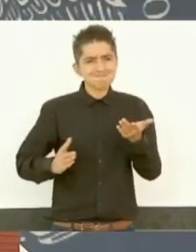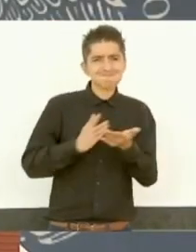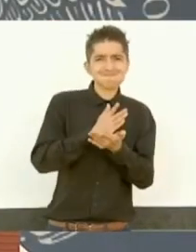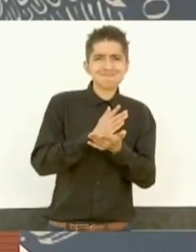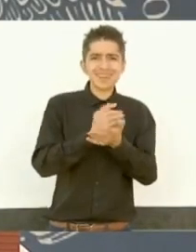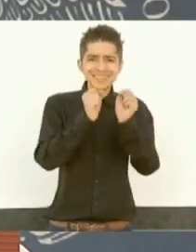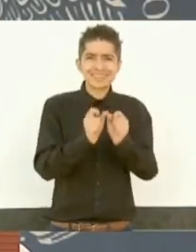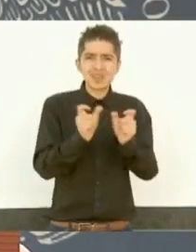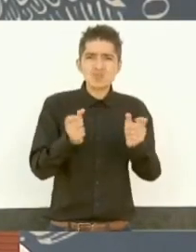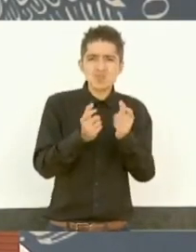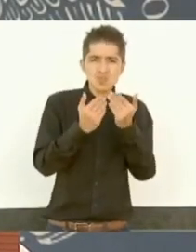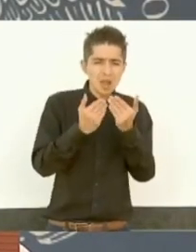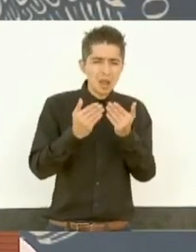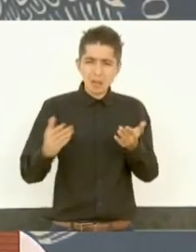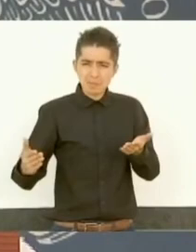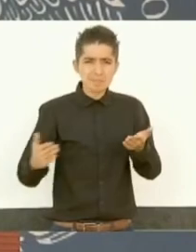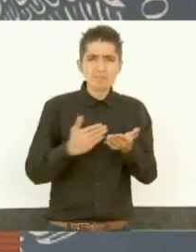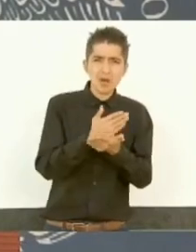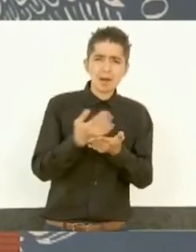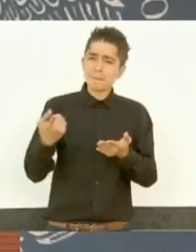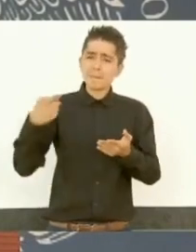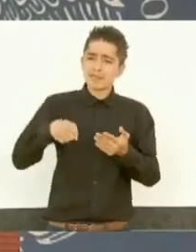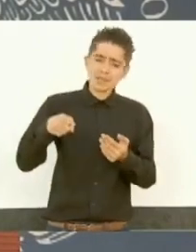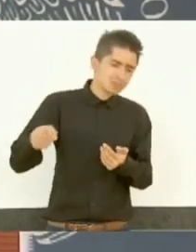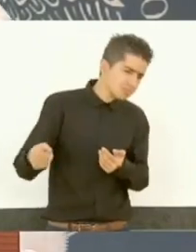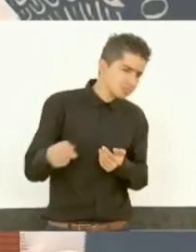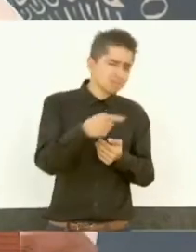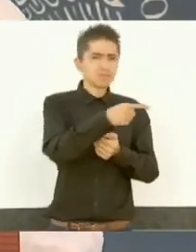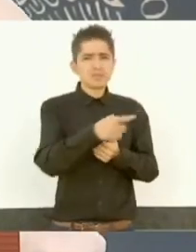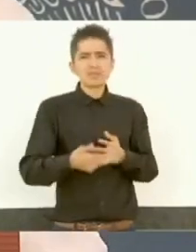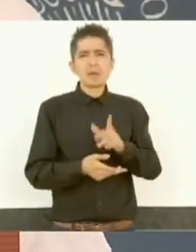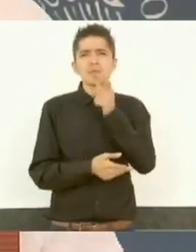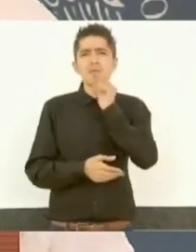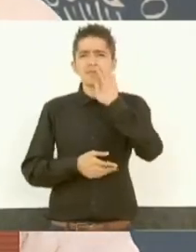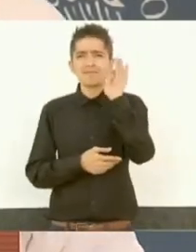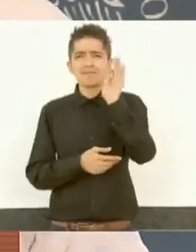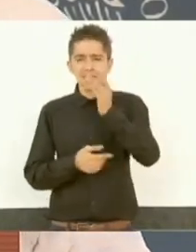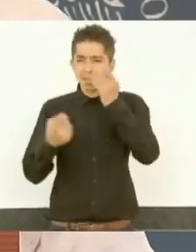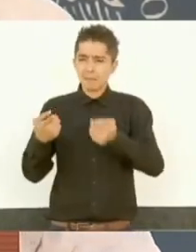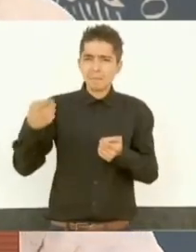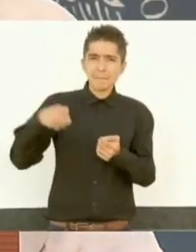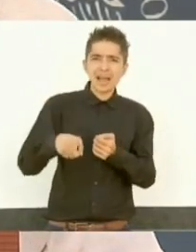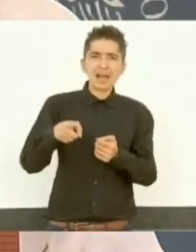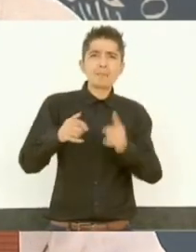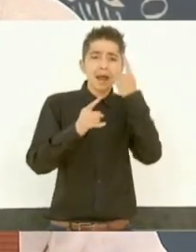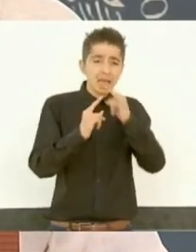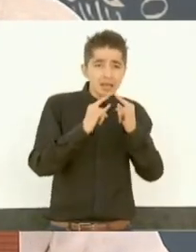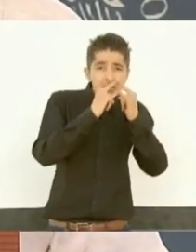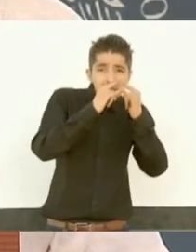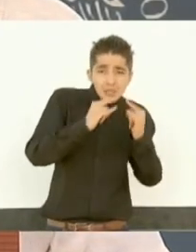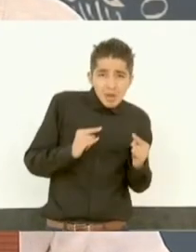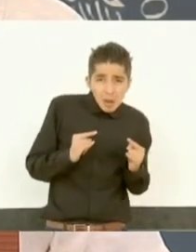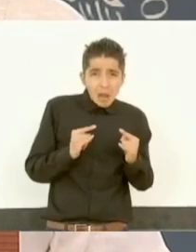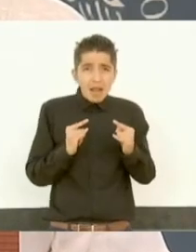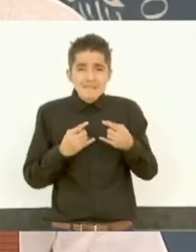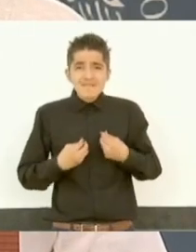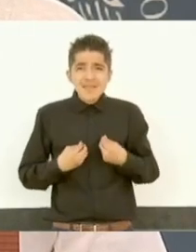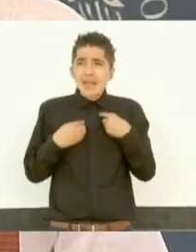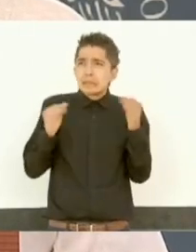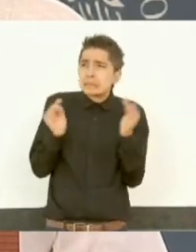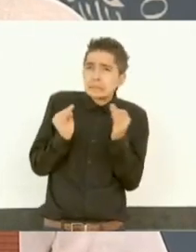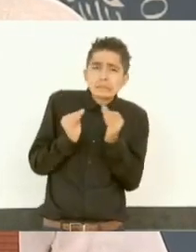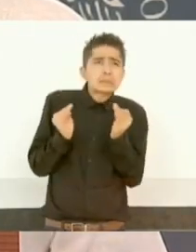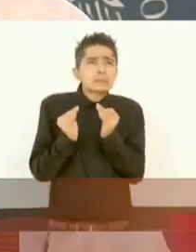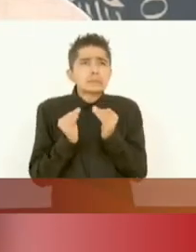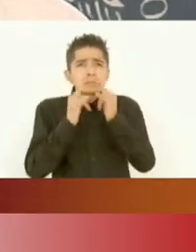inseguridad, mandaban a elementos a acampar, a vivir a la intemperie,